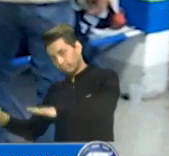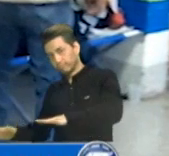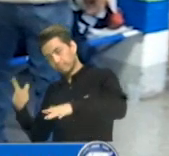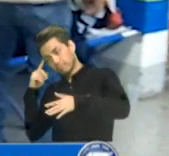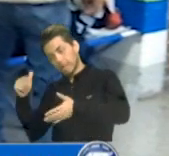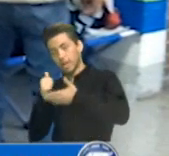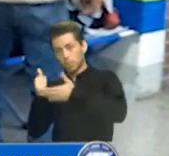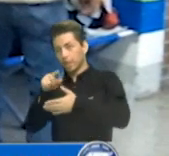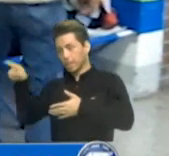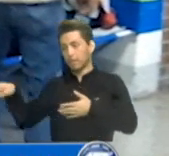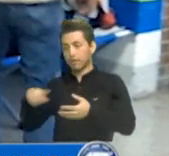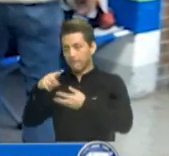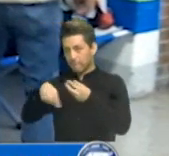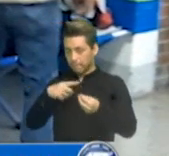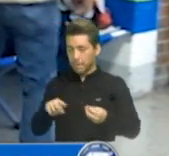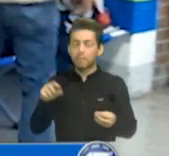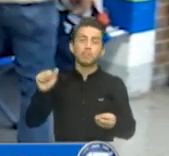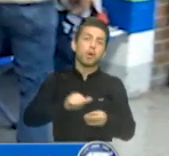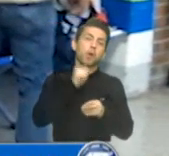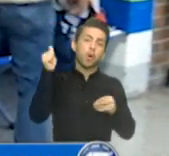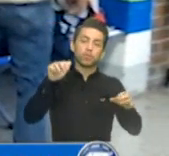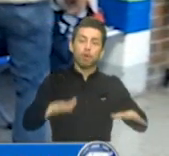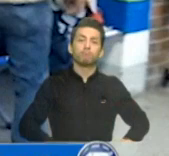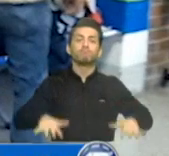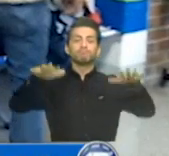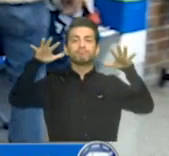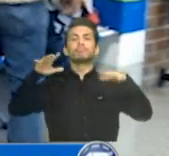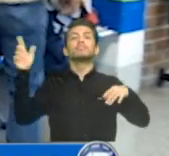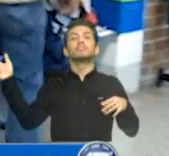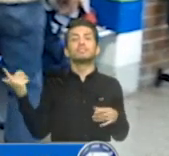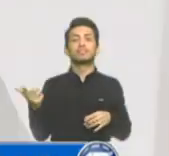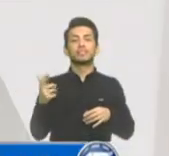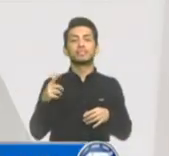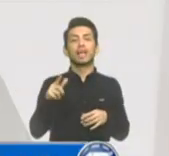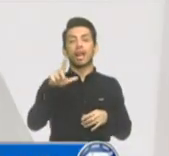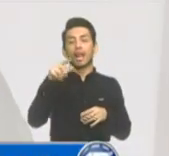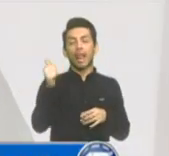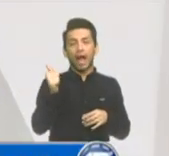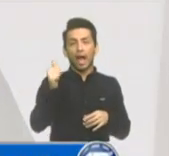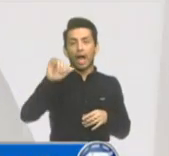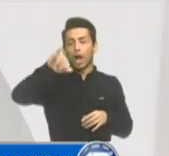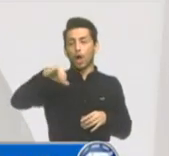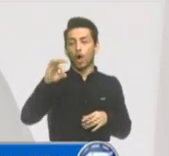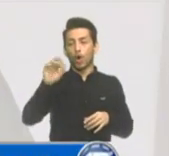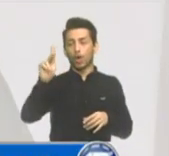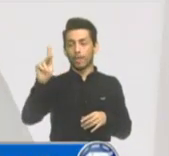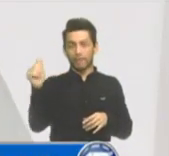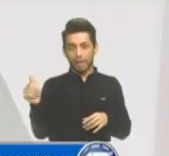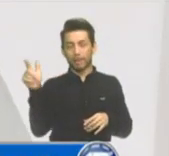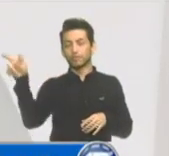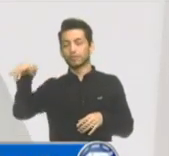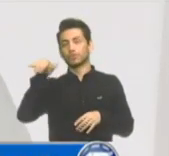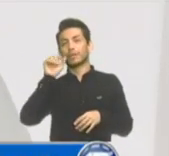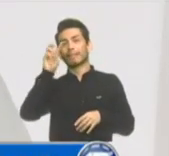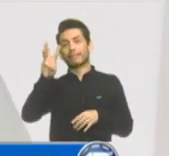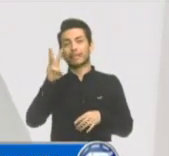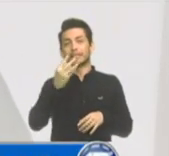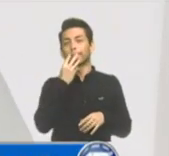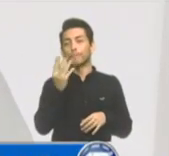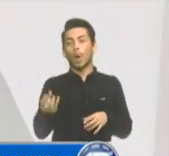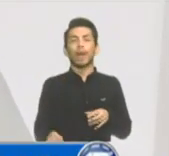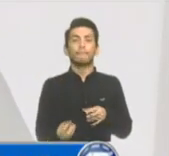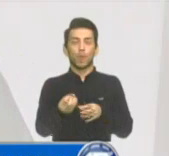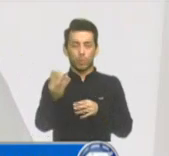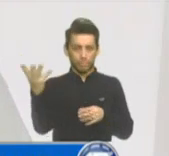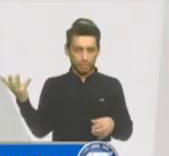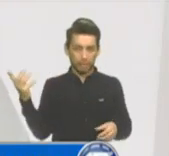familias. También otra inundación en el Sanjón, en la colonia La Joya, de la zona 3 de Boca del Monte. Esto en el